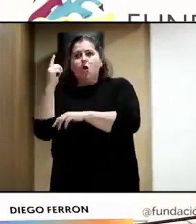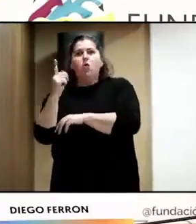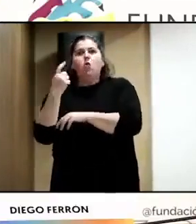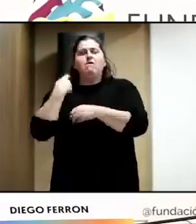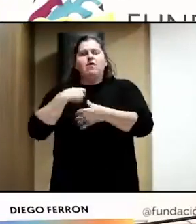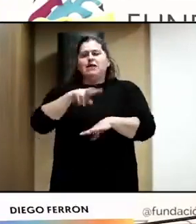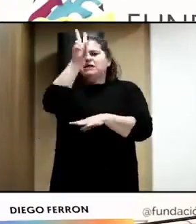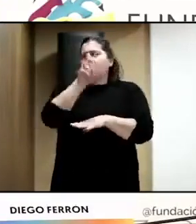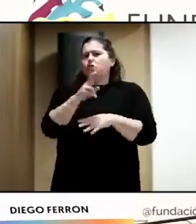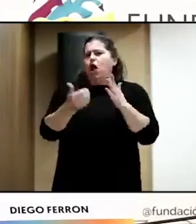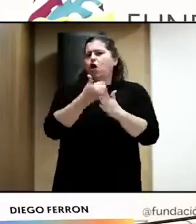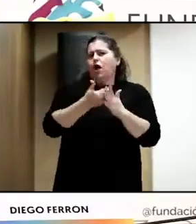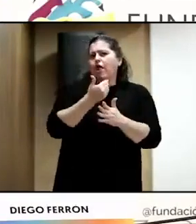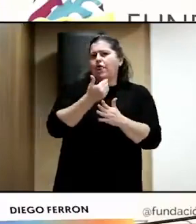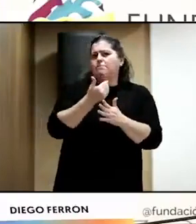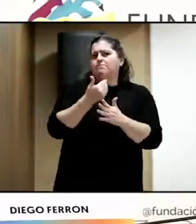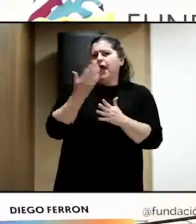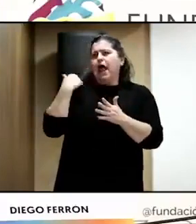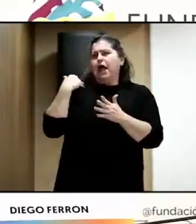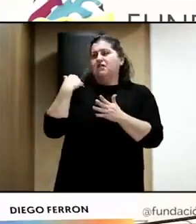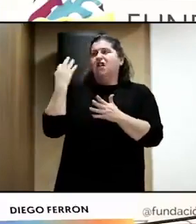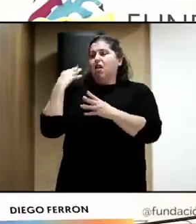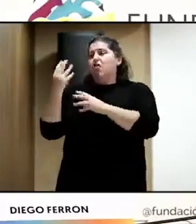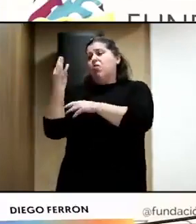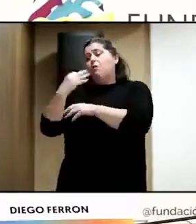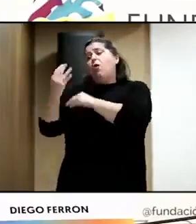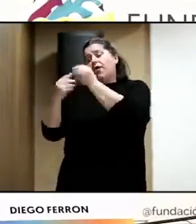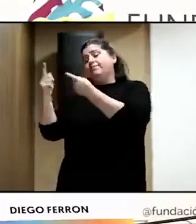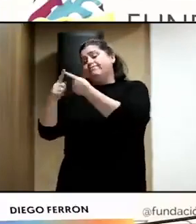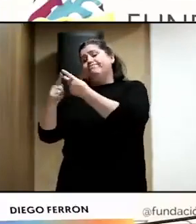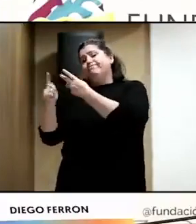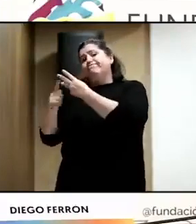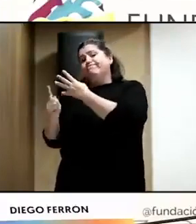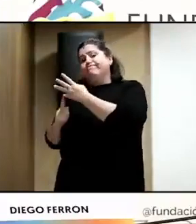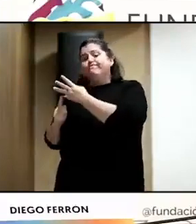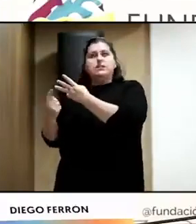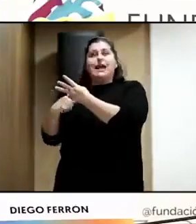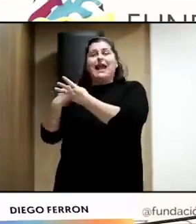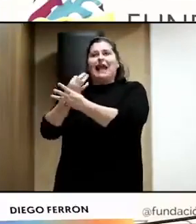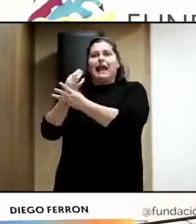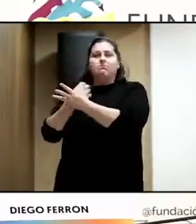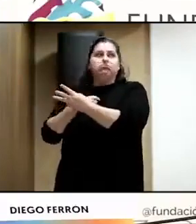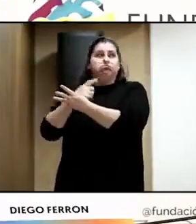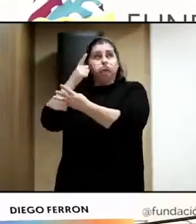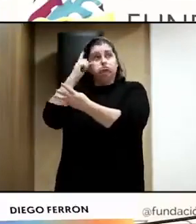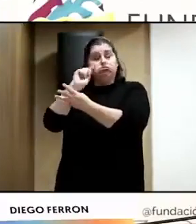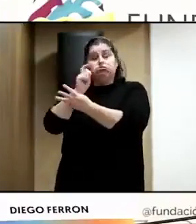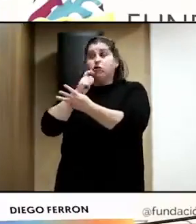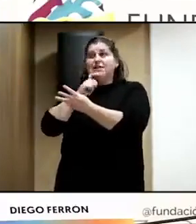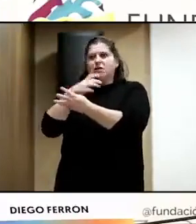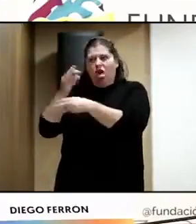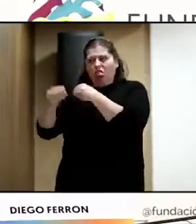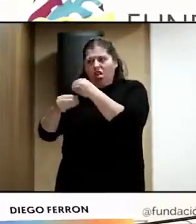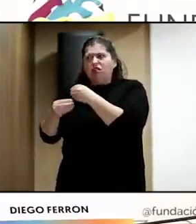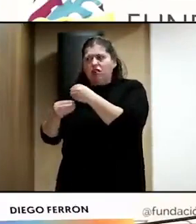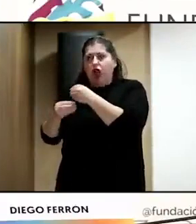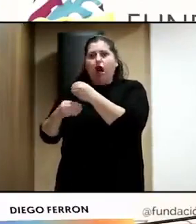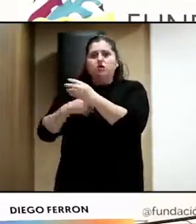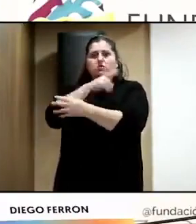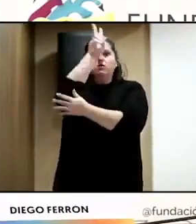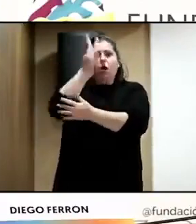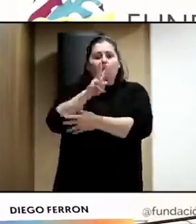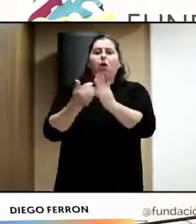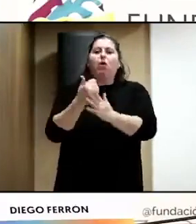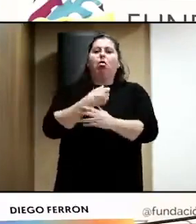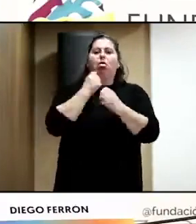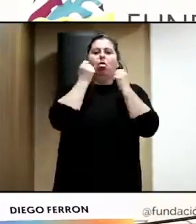segunda jornada estamos contando cosas que decíamos que había que hacer en esas primeras jornadas, ¿no? Que ni siquiera sabíamos que se podían hacer, ¿no? Y al final, bueno, pues nos encontramos